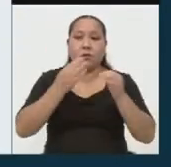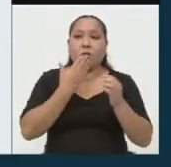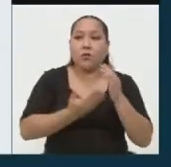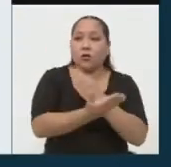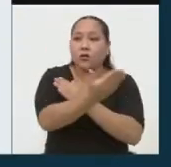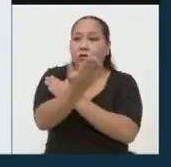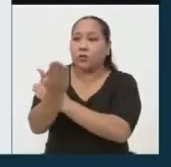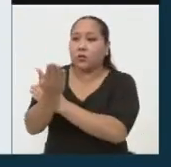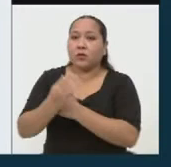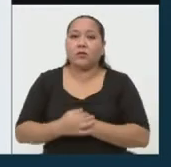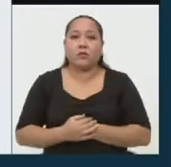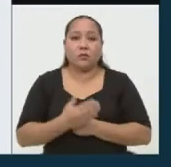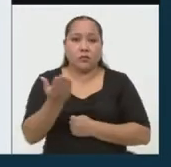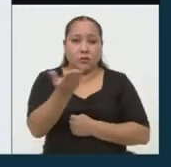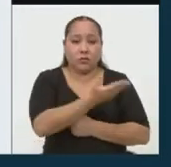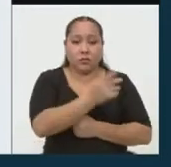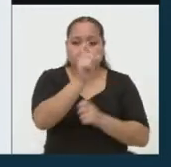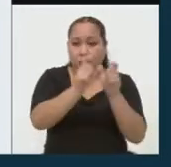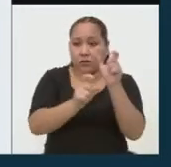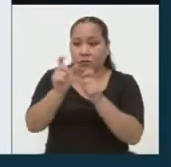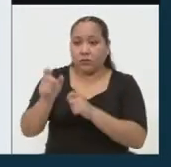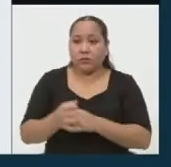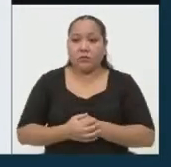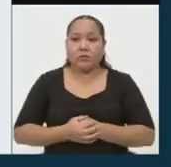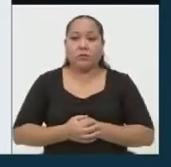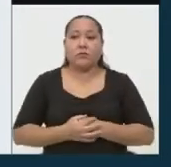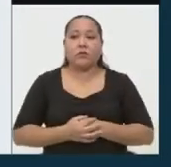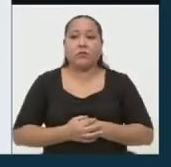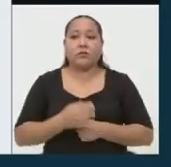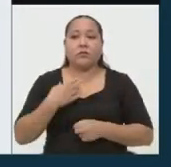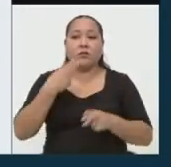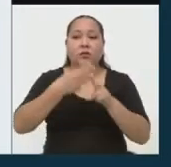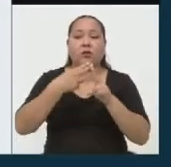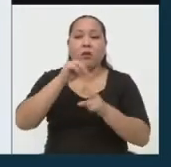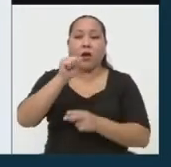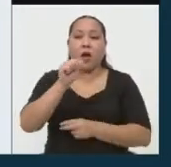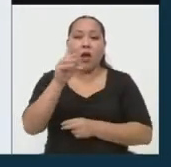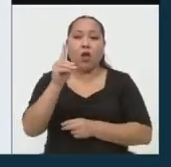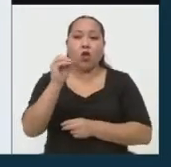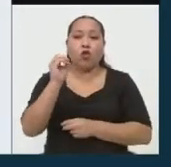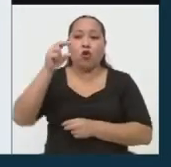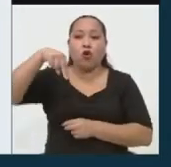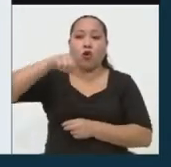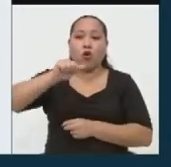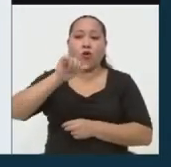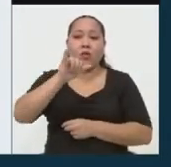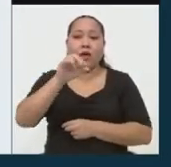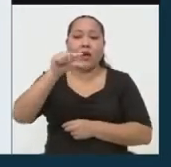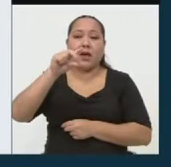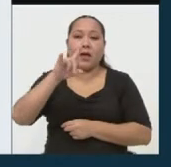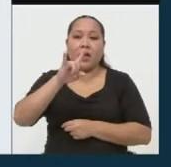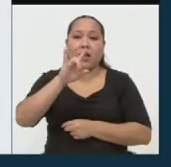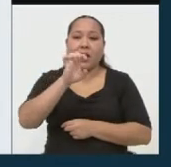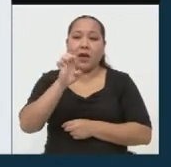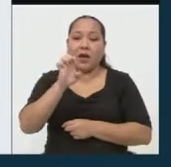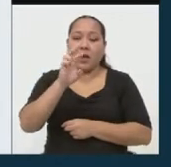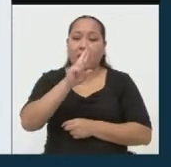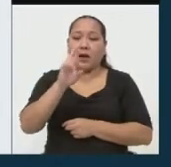con todos, ciudadanos, ciudadanas. Mi nombre es Adonai Guerrero. Voy con el número 2, pero es Frente Amplio.